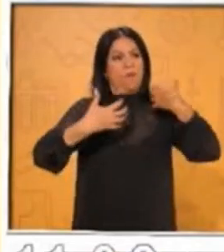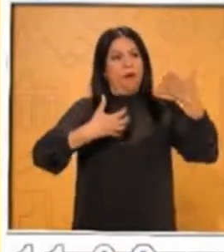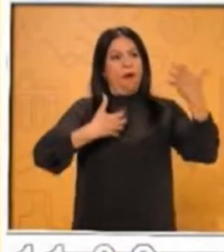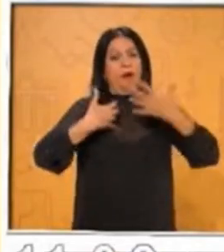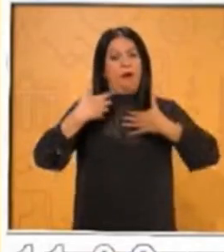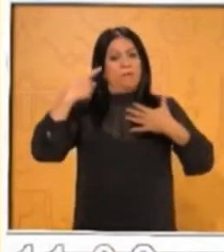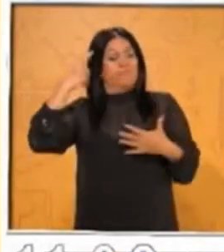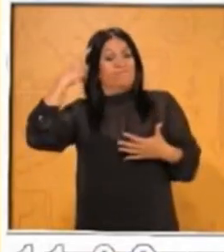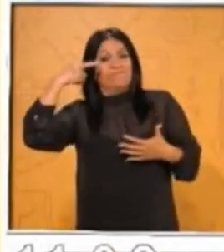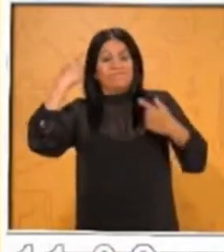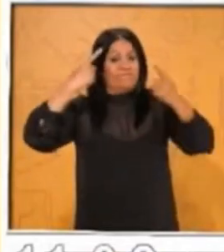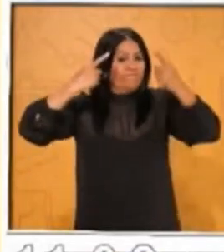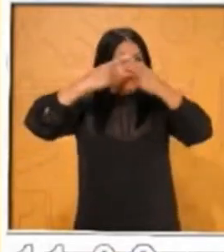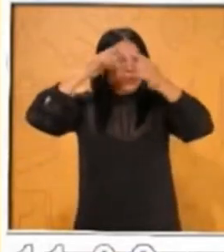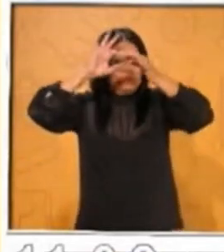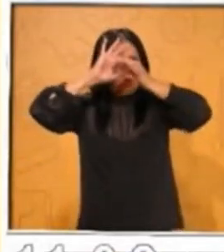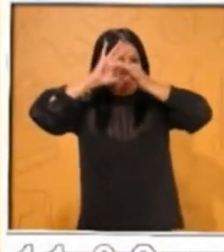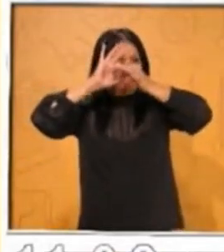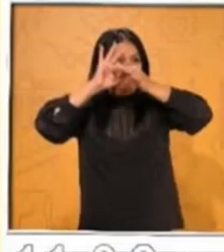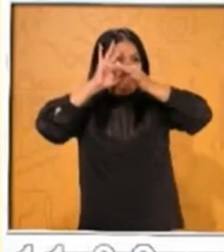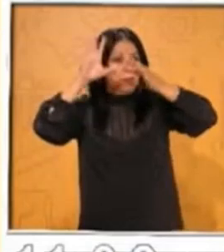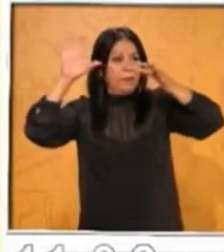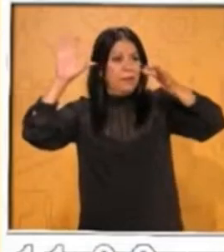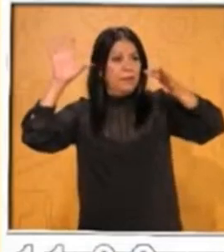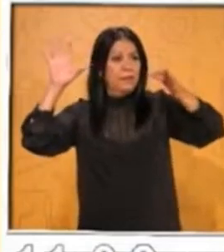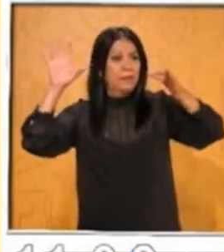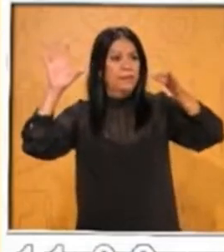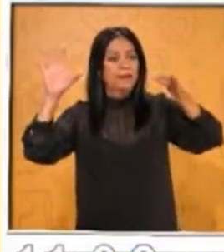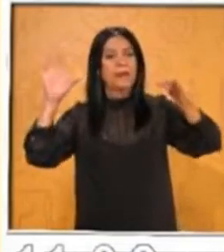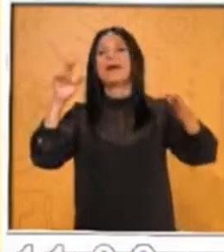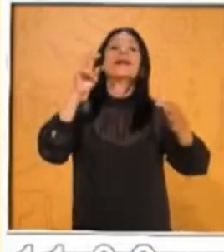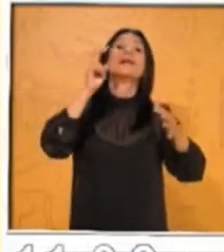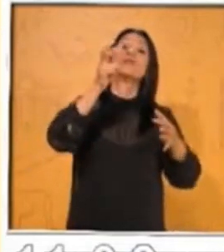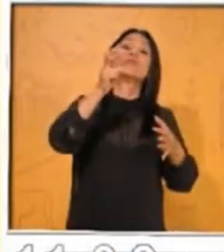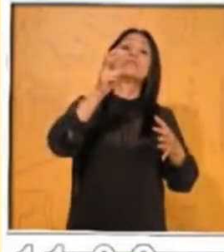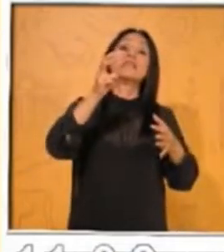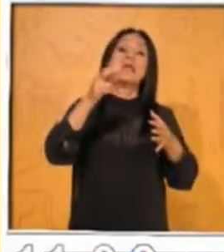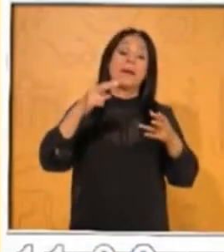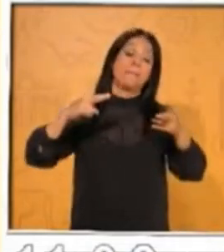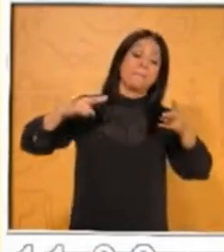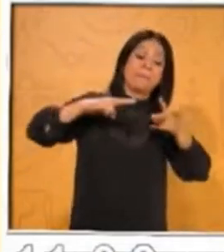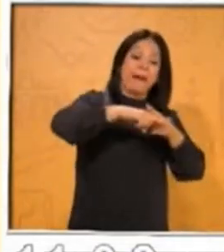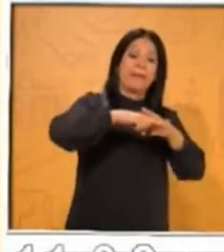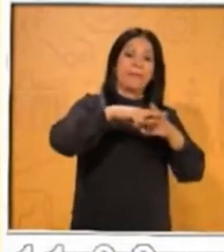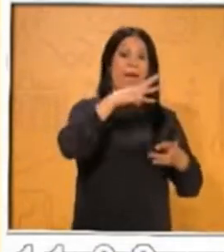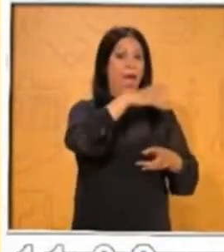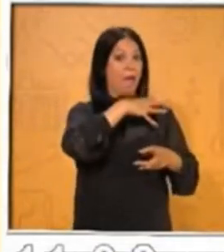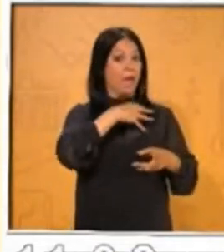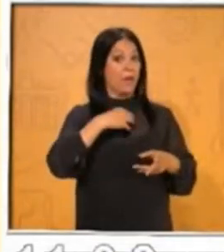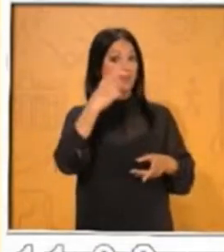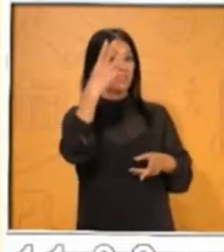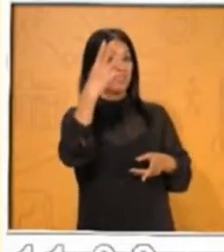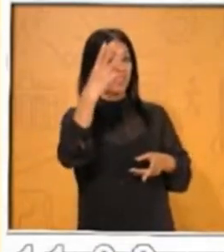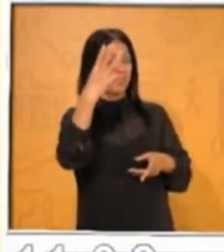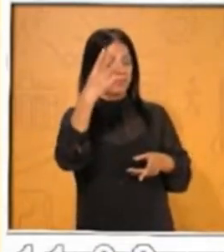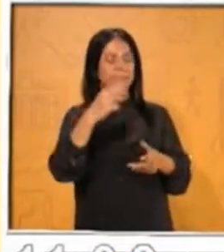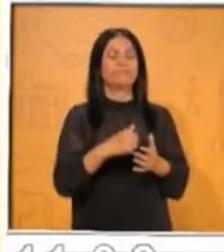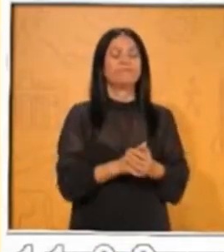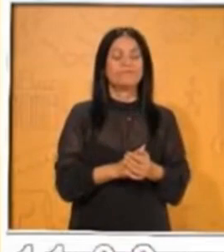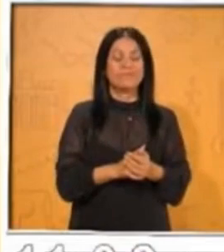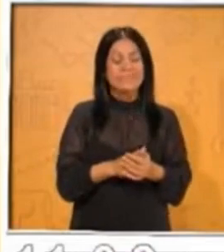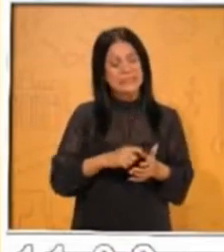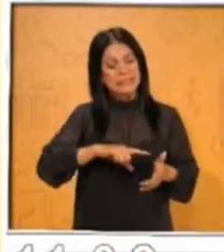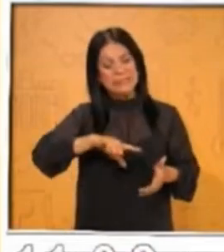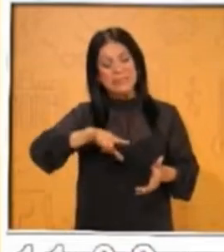plaza de la patria, por las noches, se escucha el clamor de una mujer que llora a sus hijos. Ok, a ver, niños, allá en